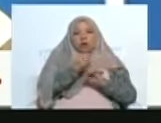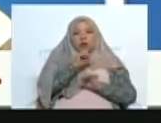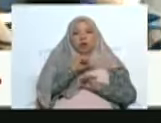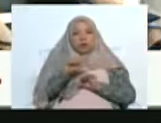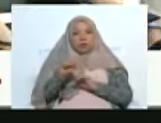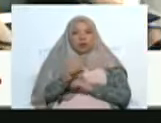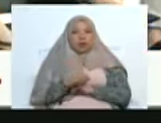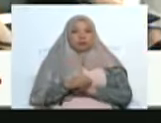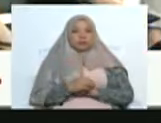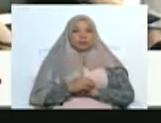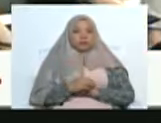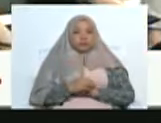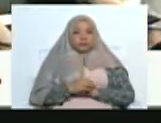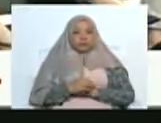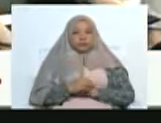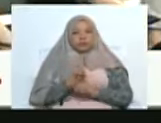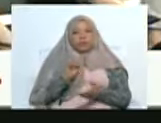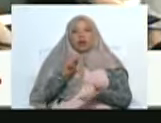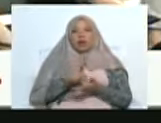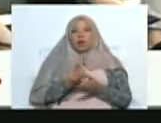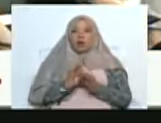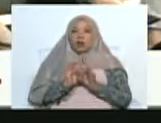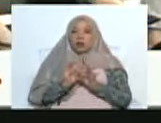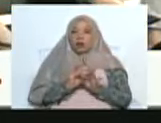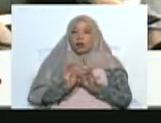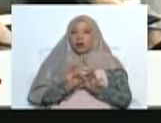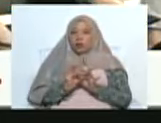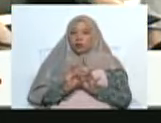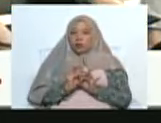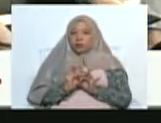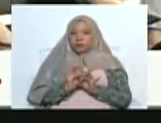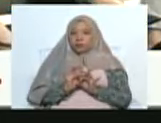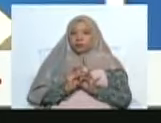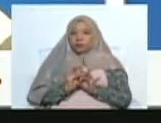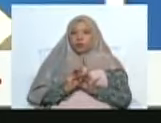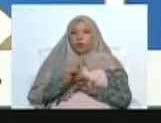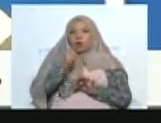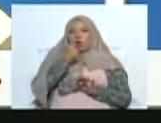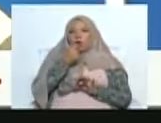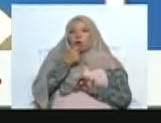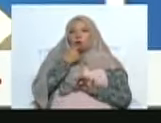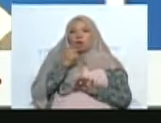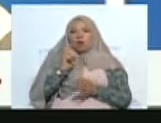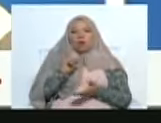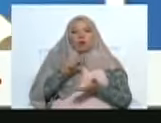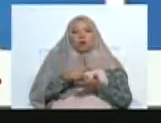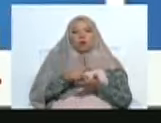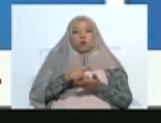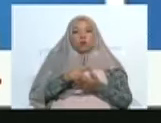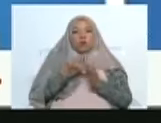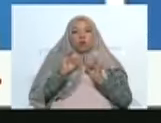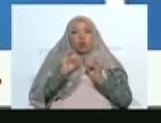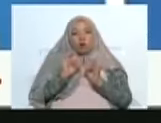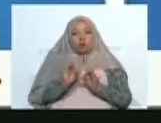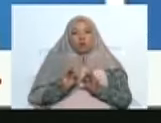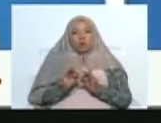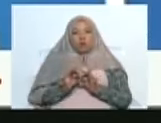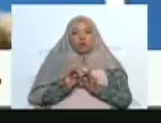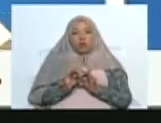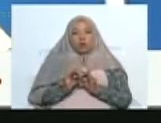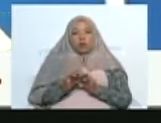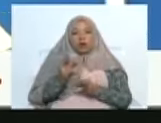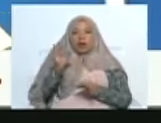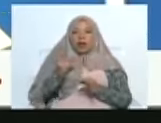para asistir al teatro. Y fue verdaderamente una asistencia bastante contundente. El